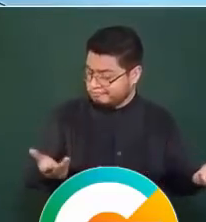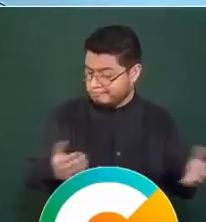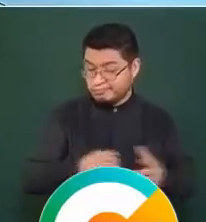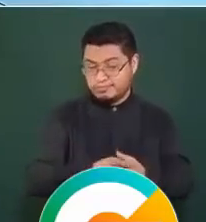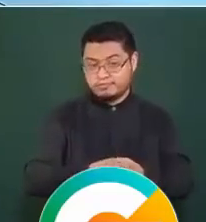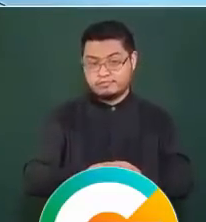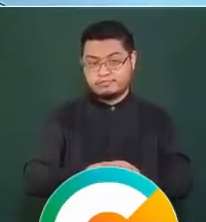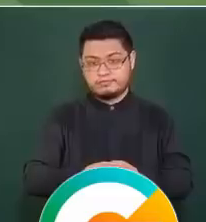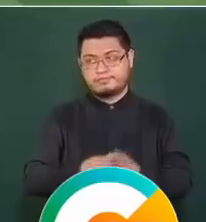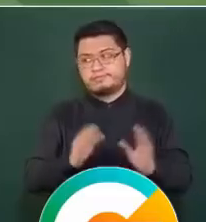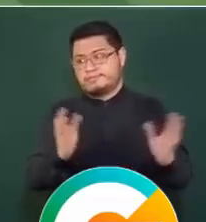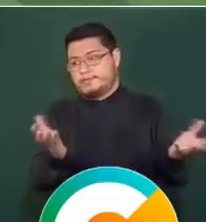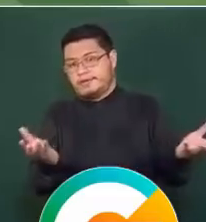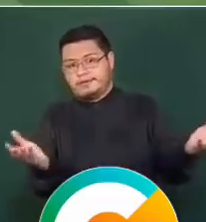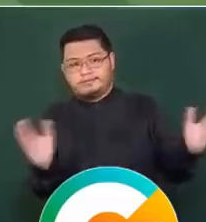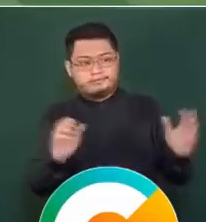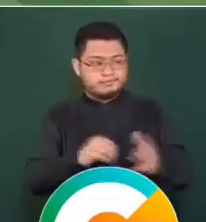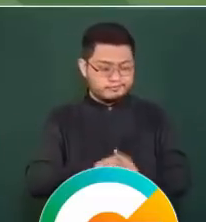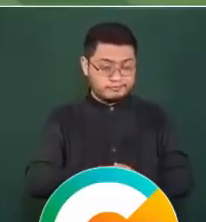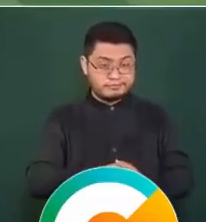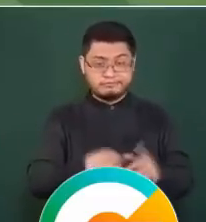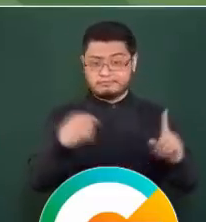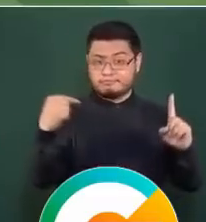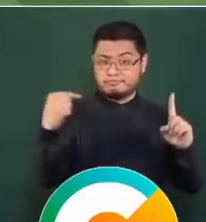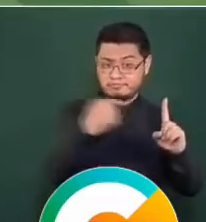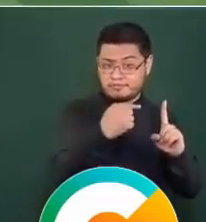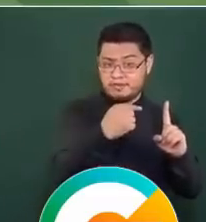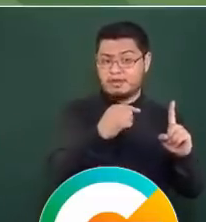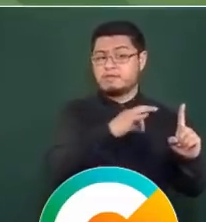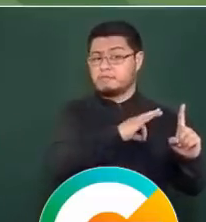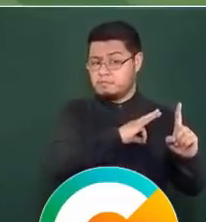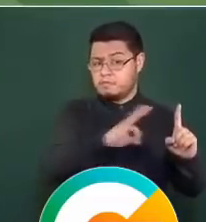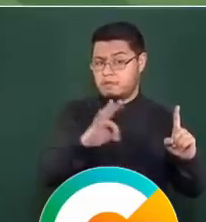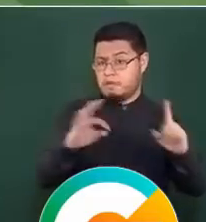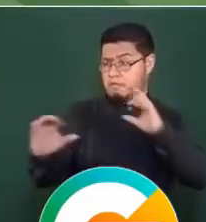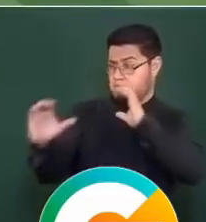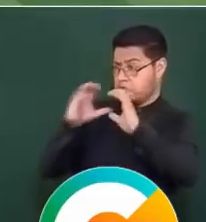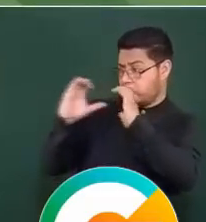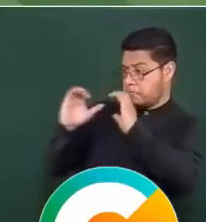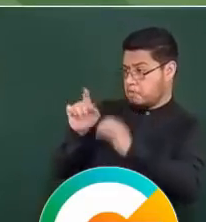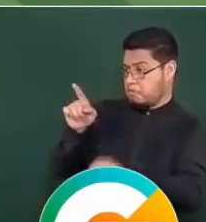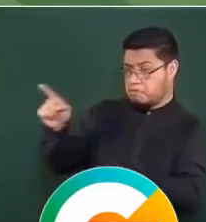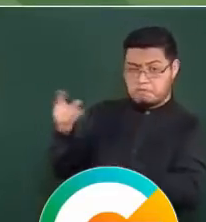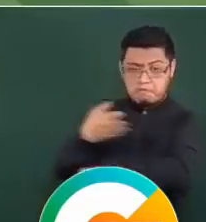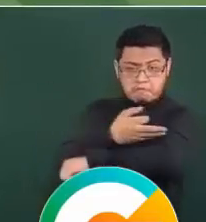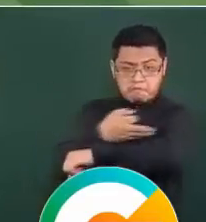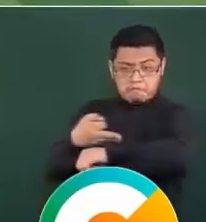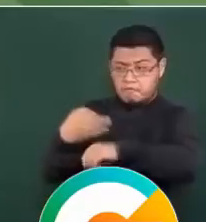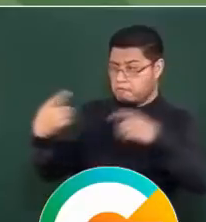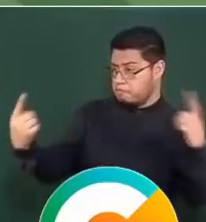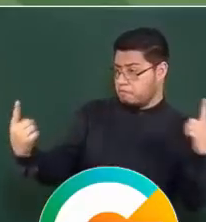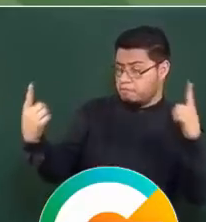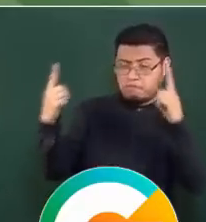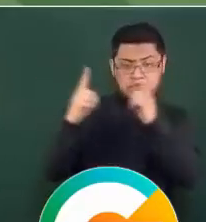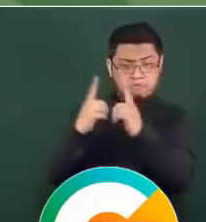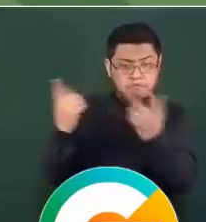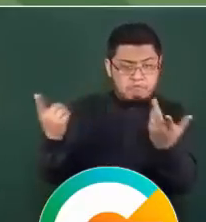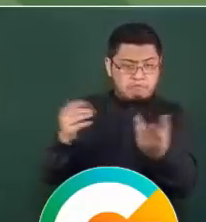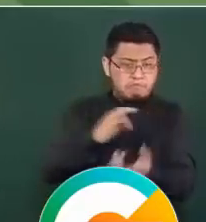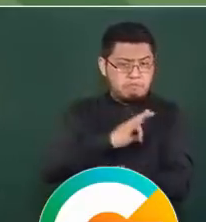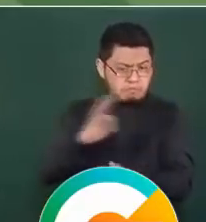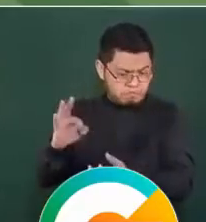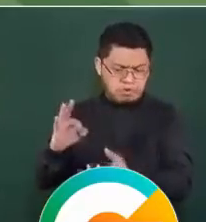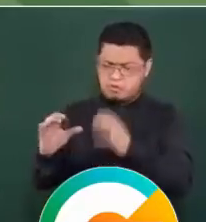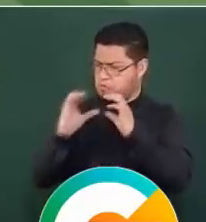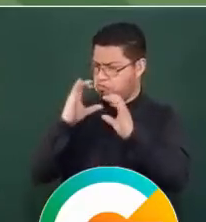hasta tiene oportunidad de comunicarse con su familia y comunicarse con otras